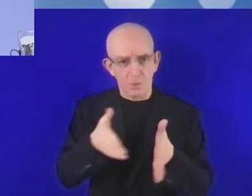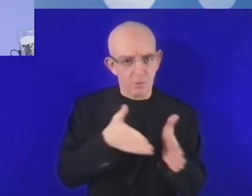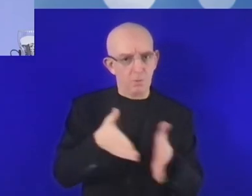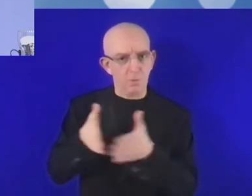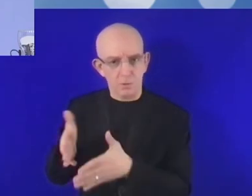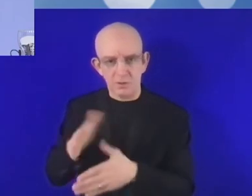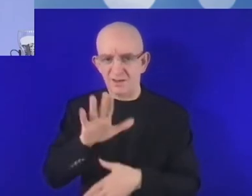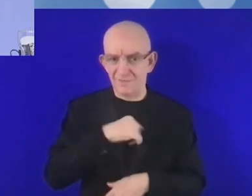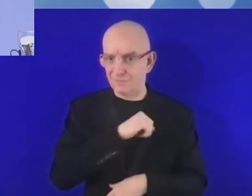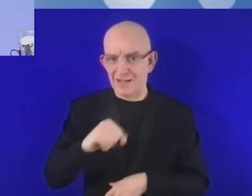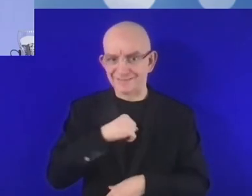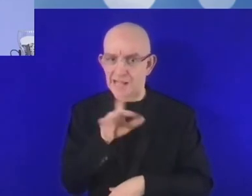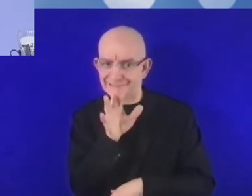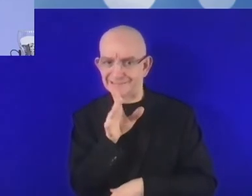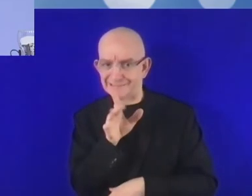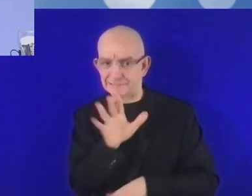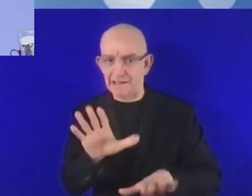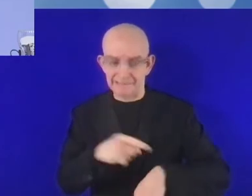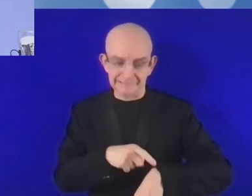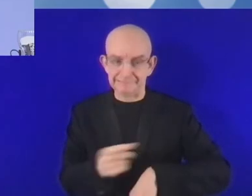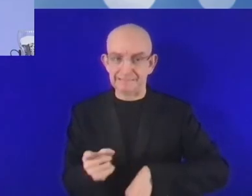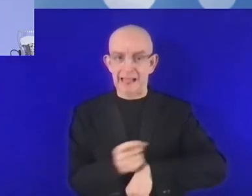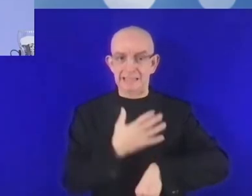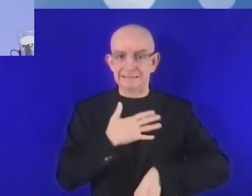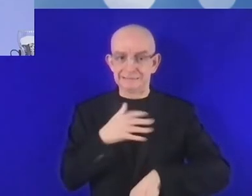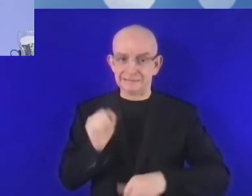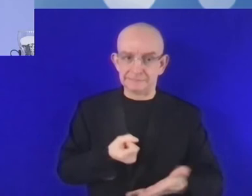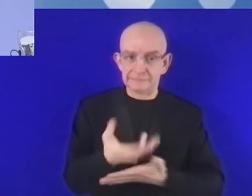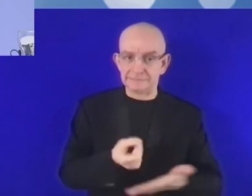resumir muchísimo lo que he preparado para este panel.